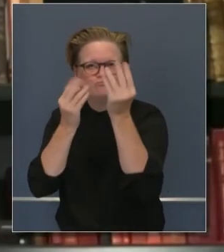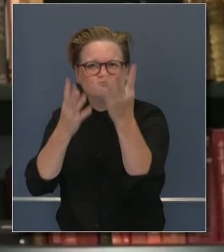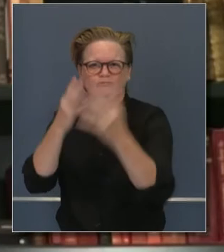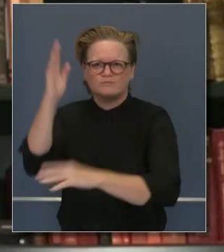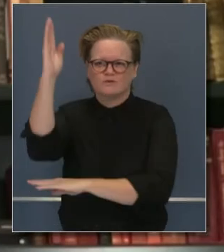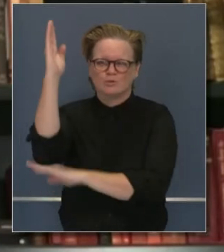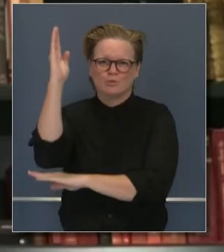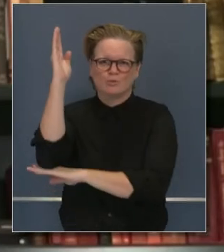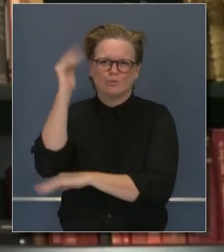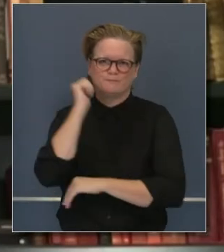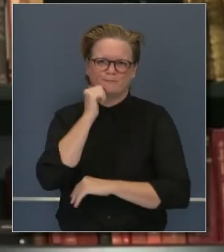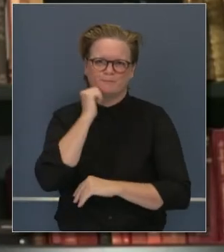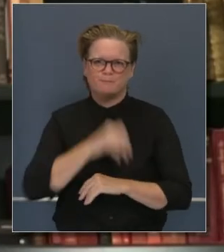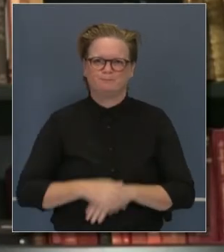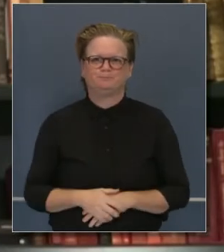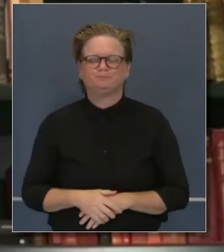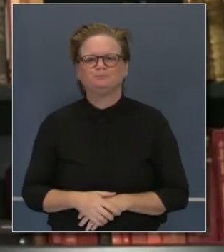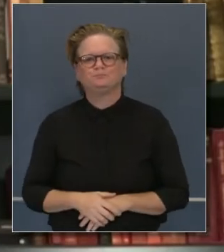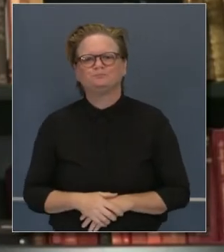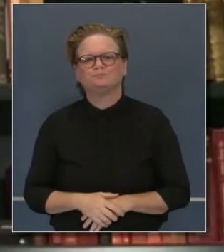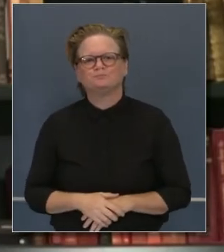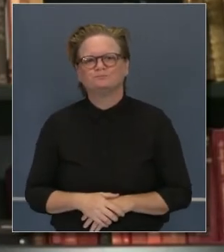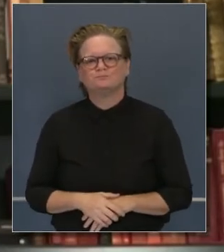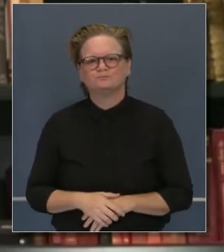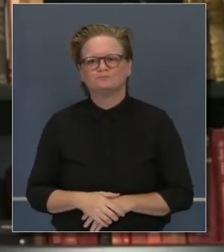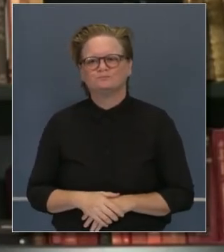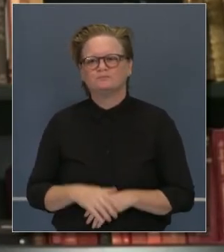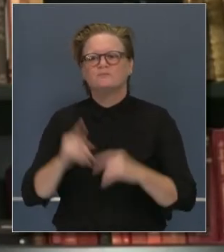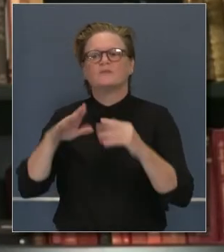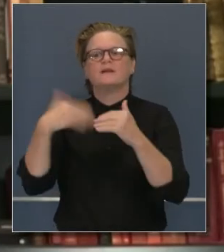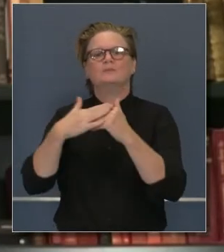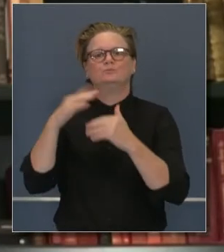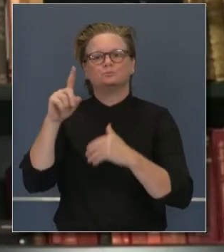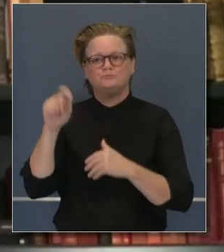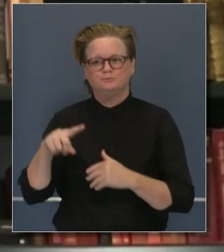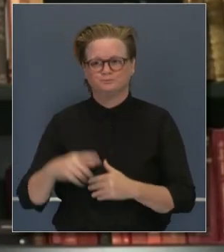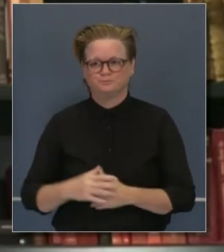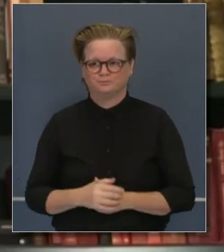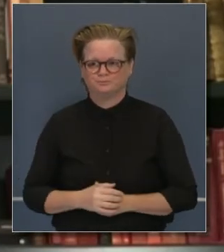al mediodía. Excelente. Y con eso, con gusto, contestaremos sus preguntas.